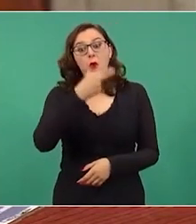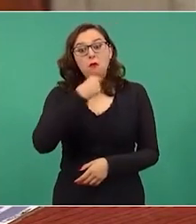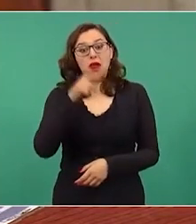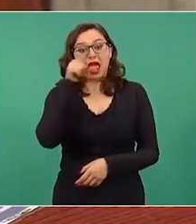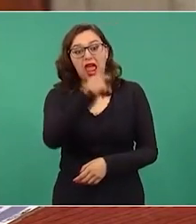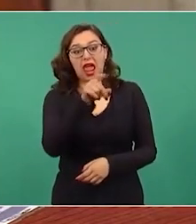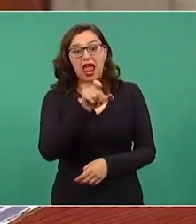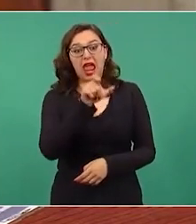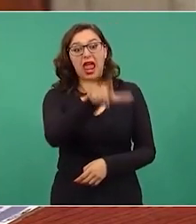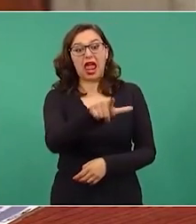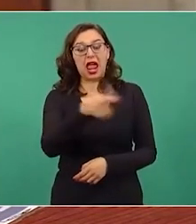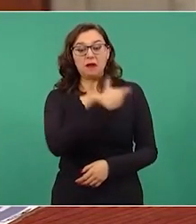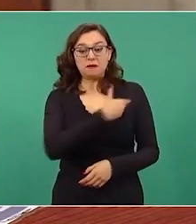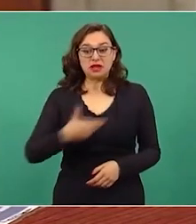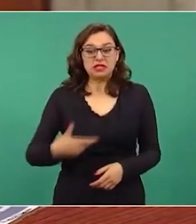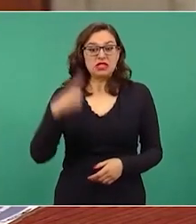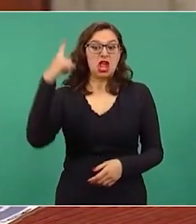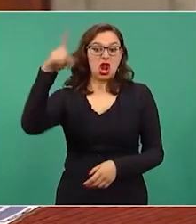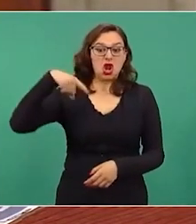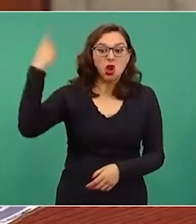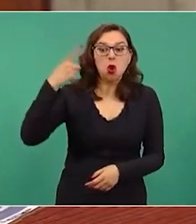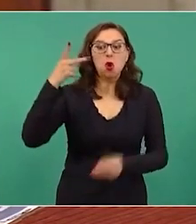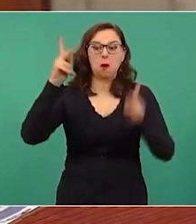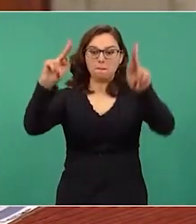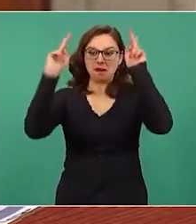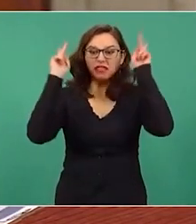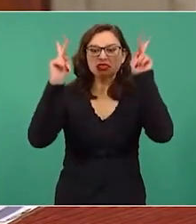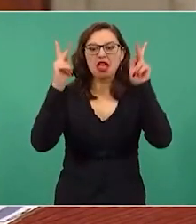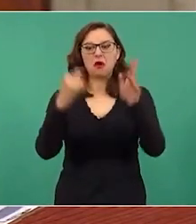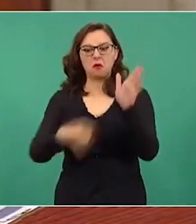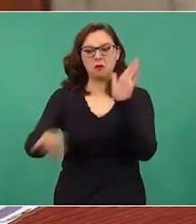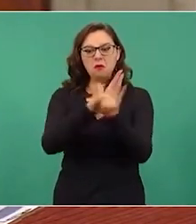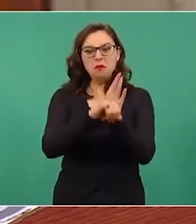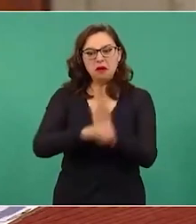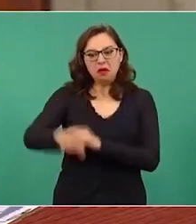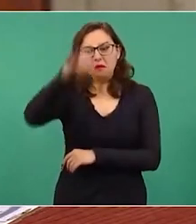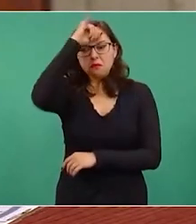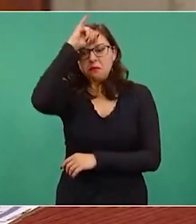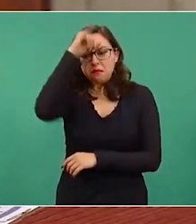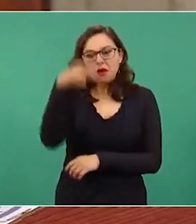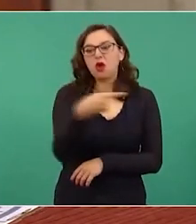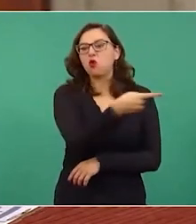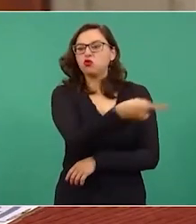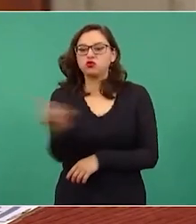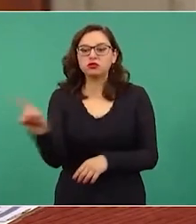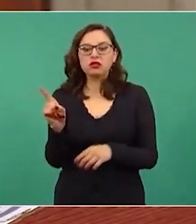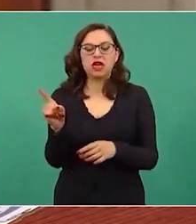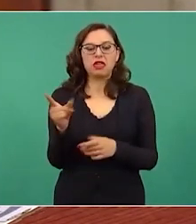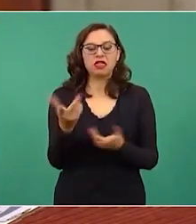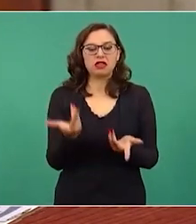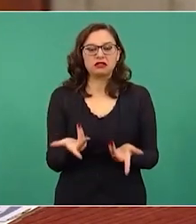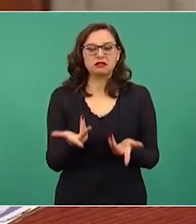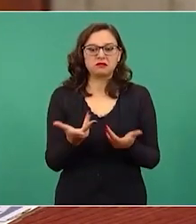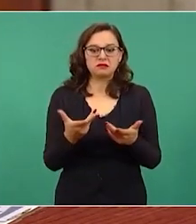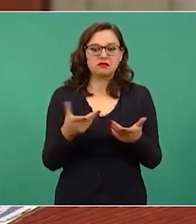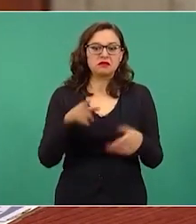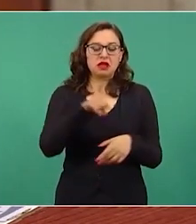al que hoy limpian los zapatos ustedes y Jertes